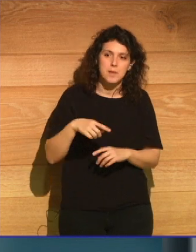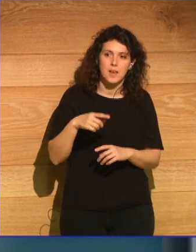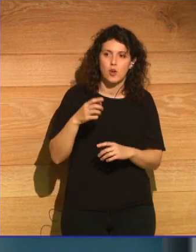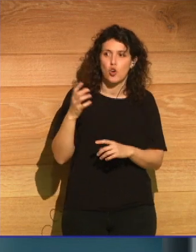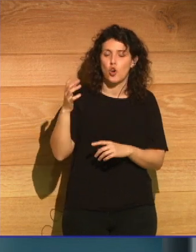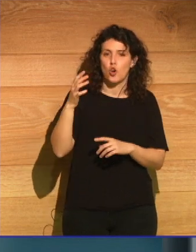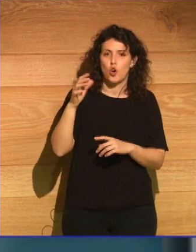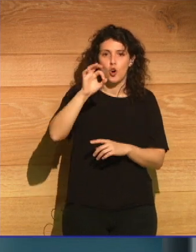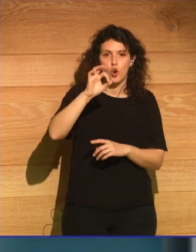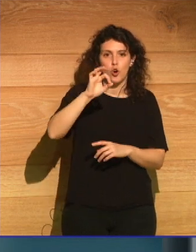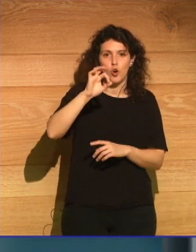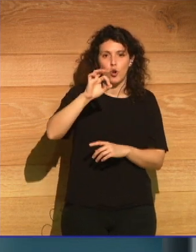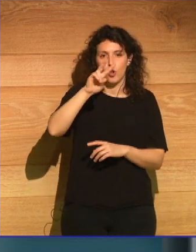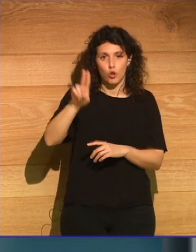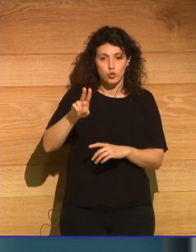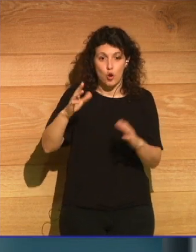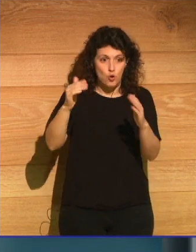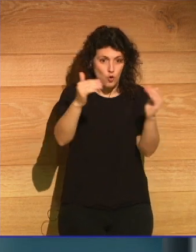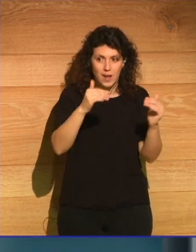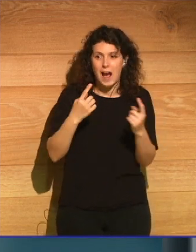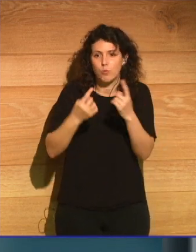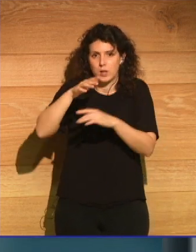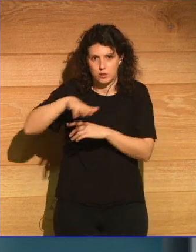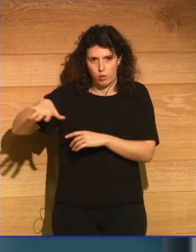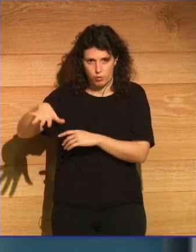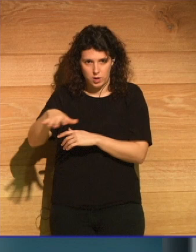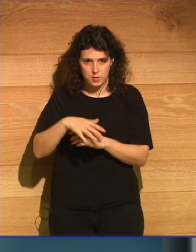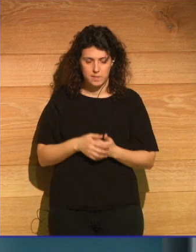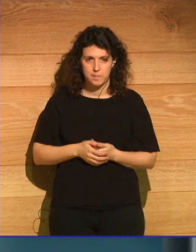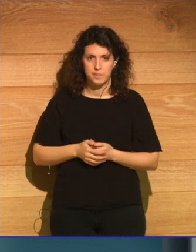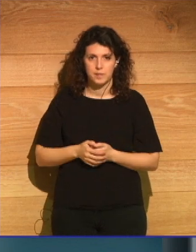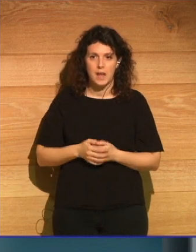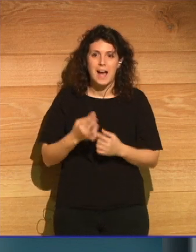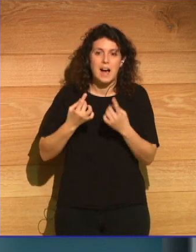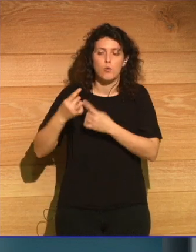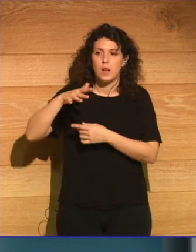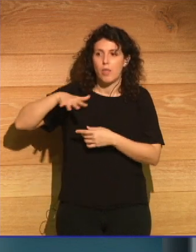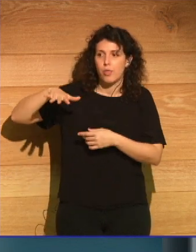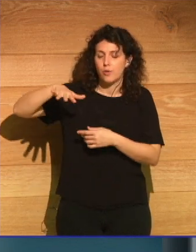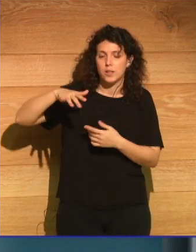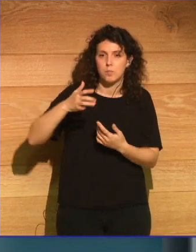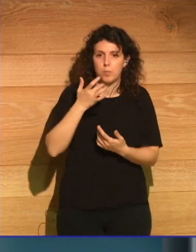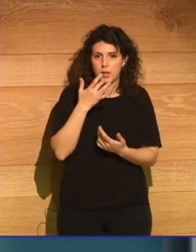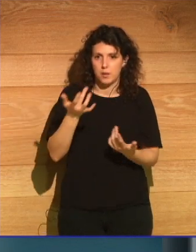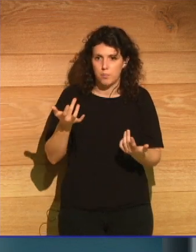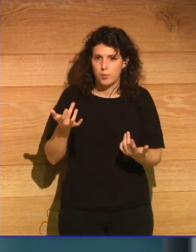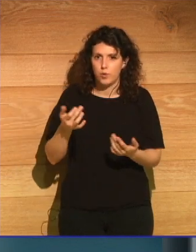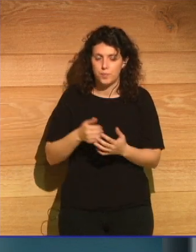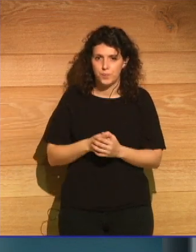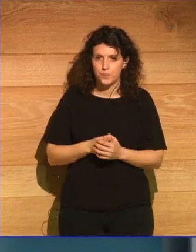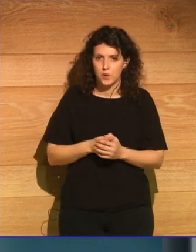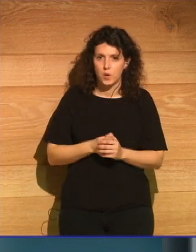oxígeno en ciertas zonas. Hay partes, hay en